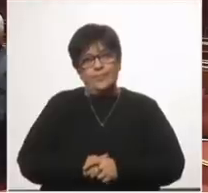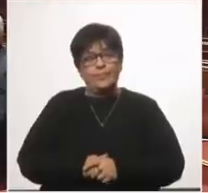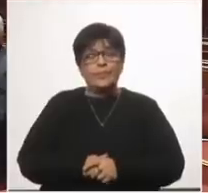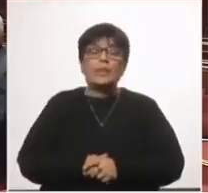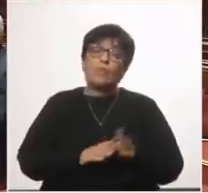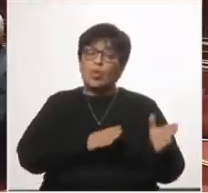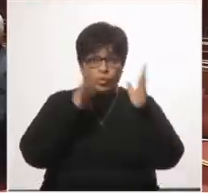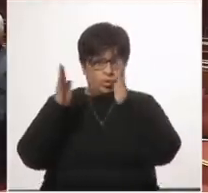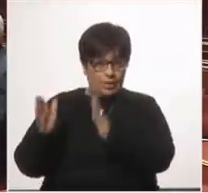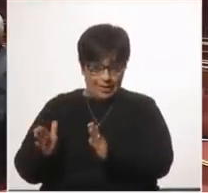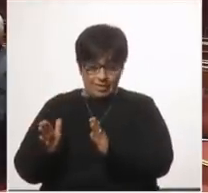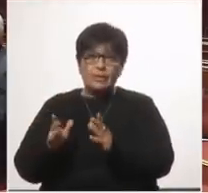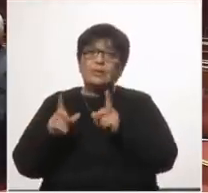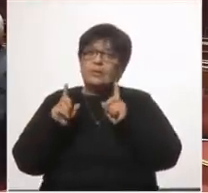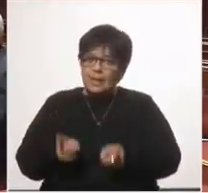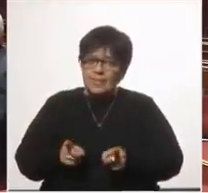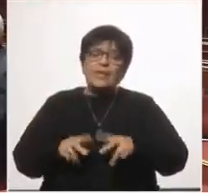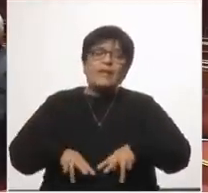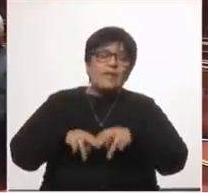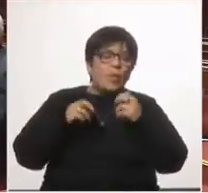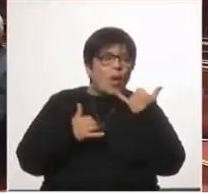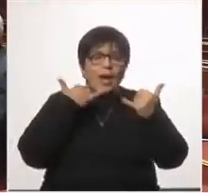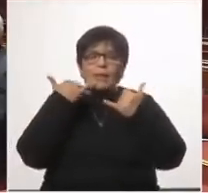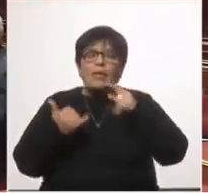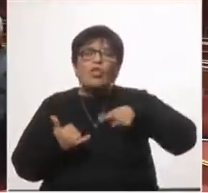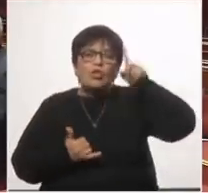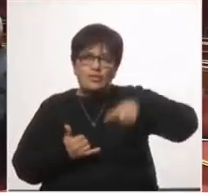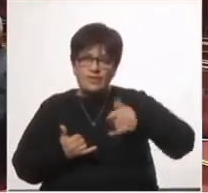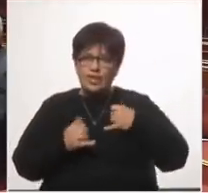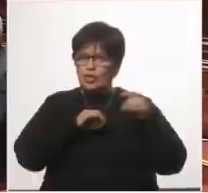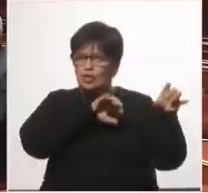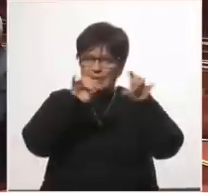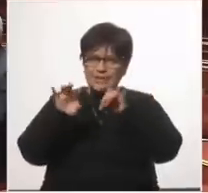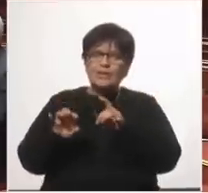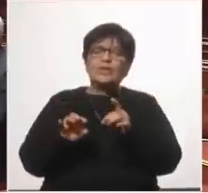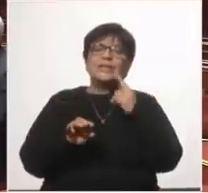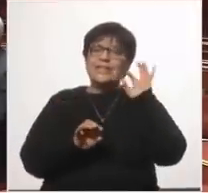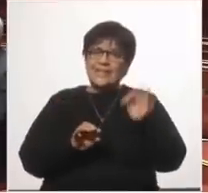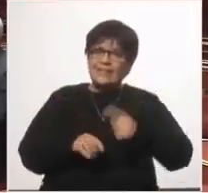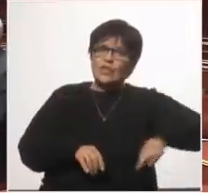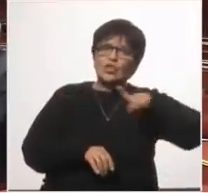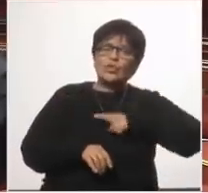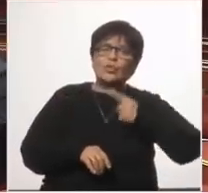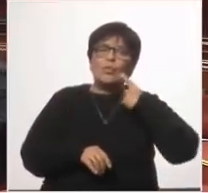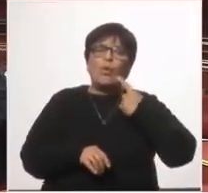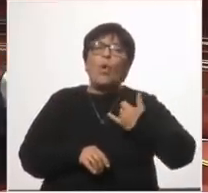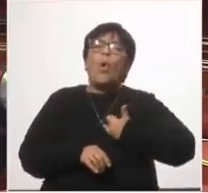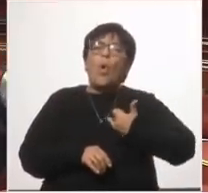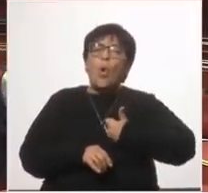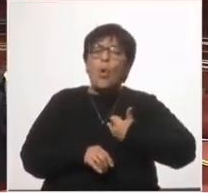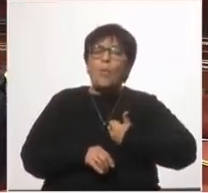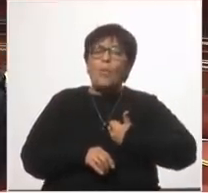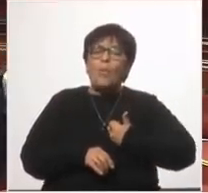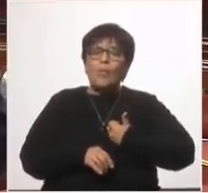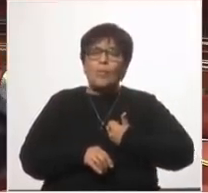por otra parte sobre los rastreos decimos queremos saber cómo se está conformando el valor